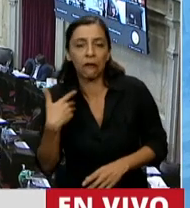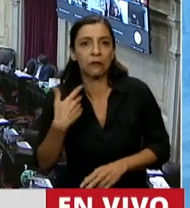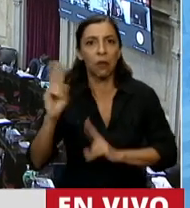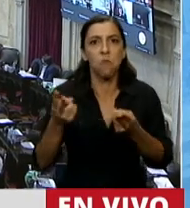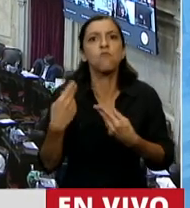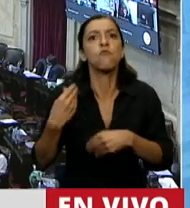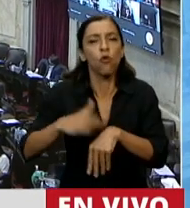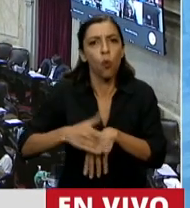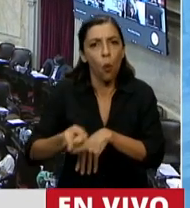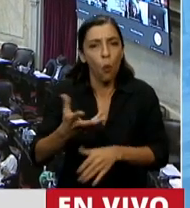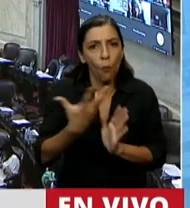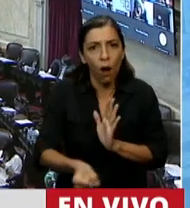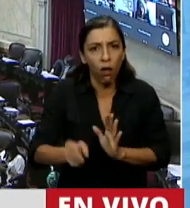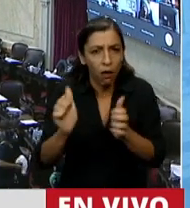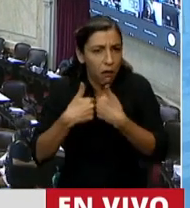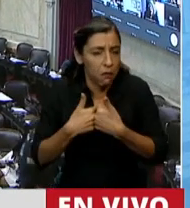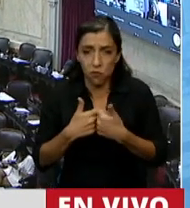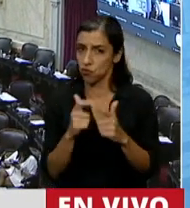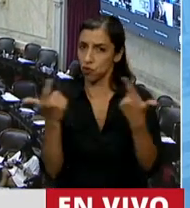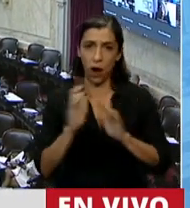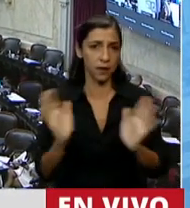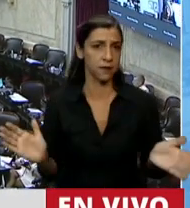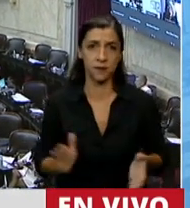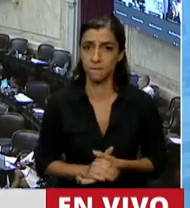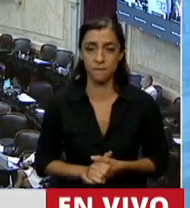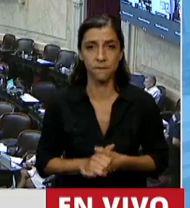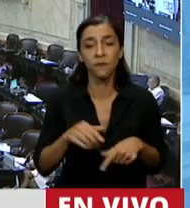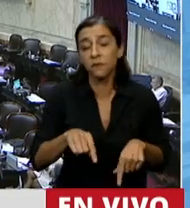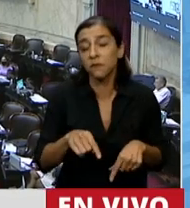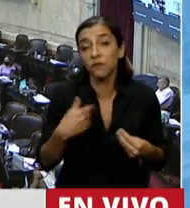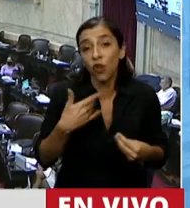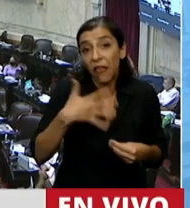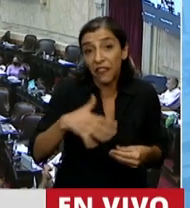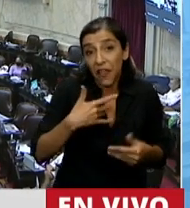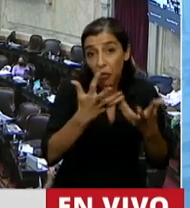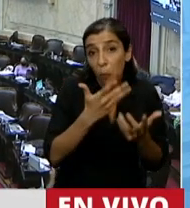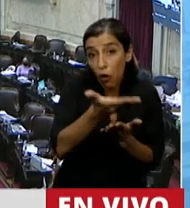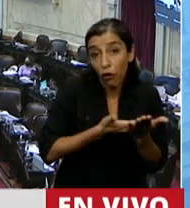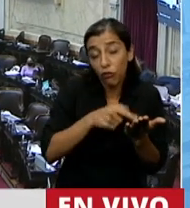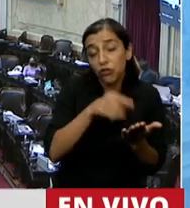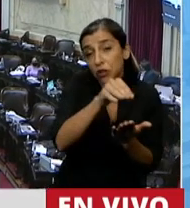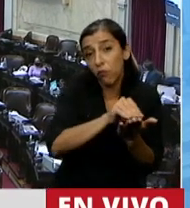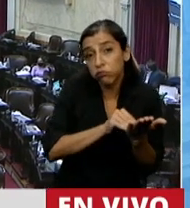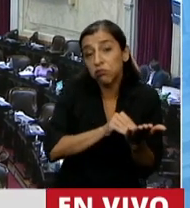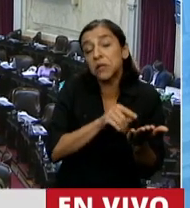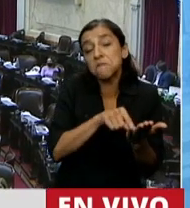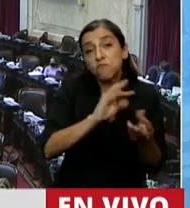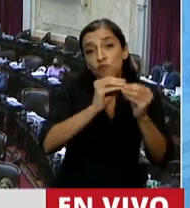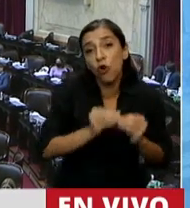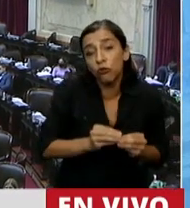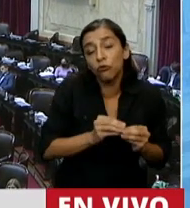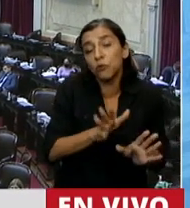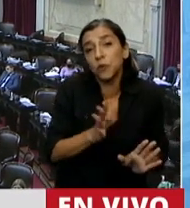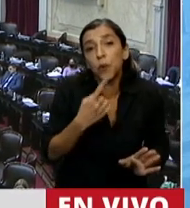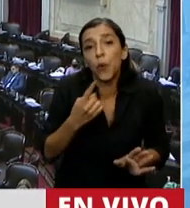provincia. La no mención de causales en el presente proyecto entiendo incumple la exigencia convencional que prohíbe